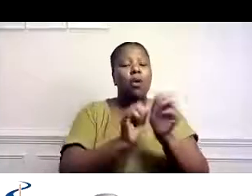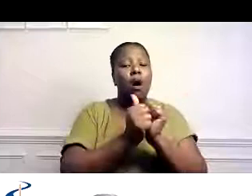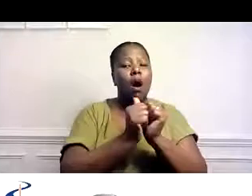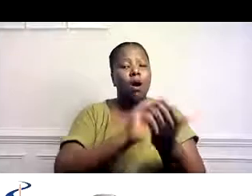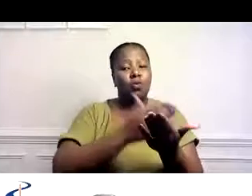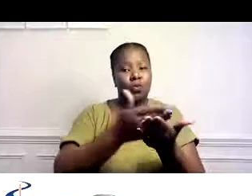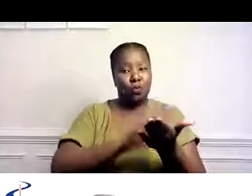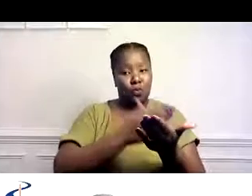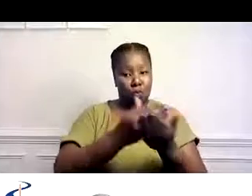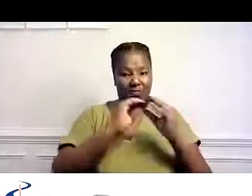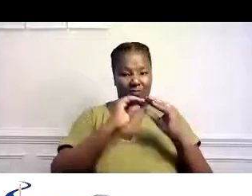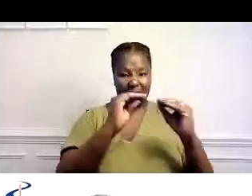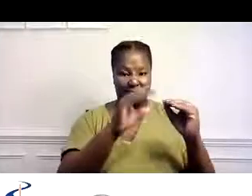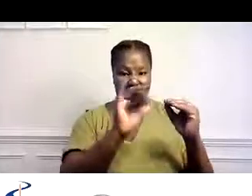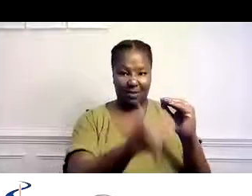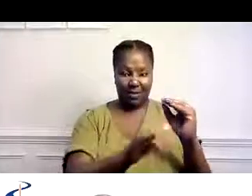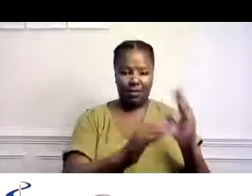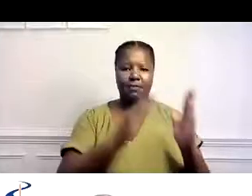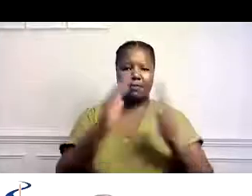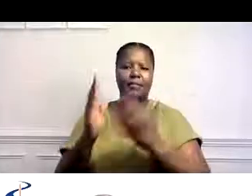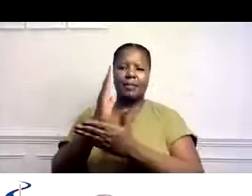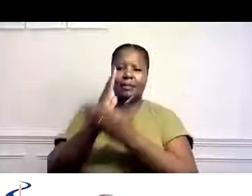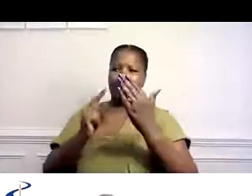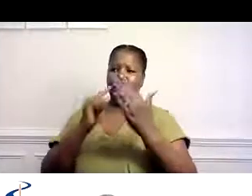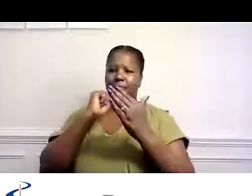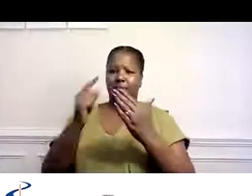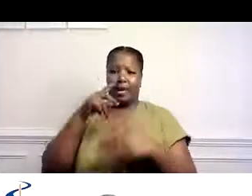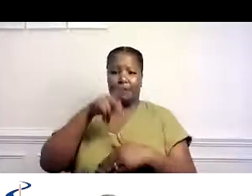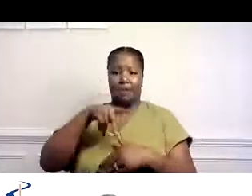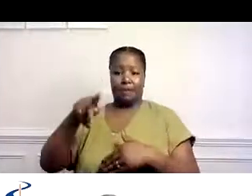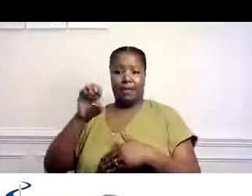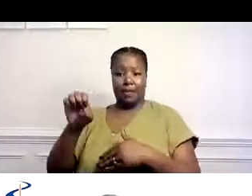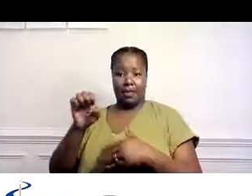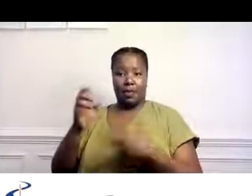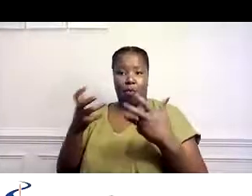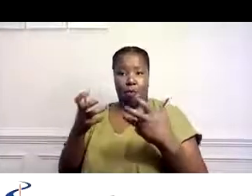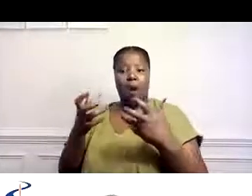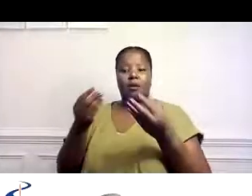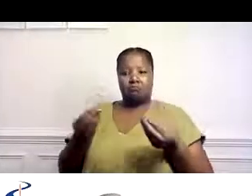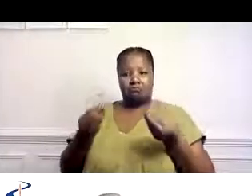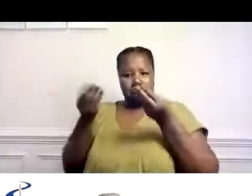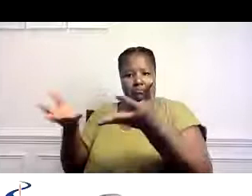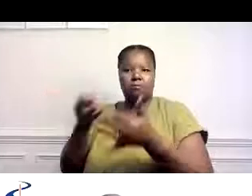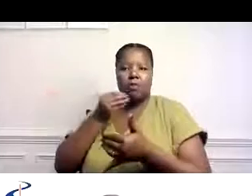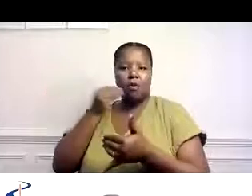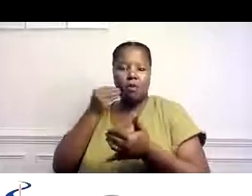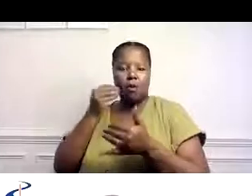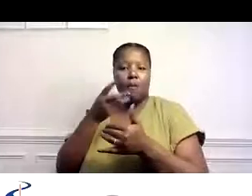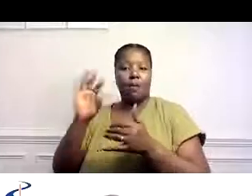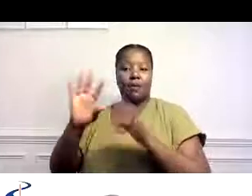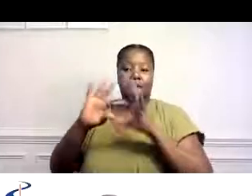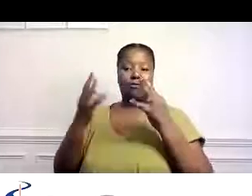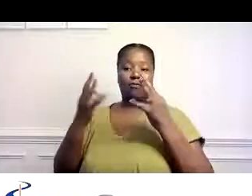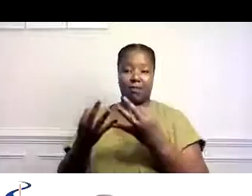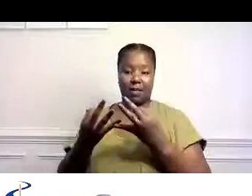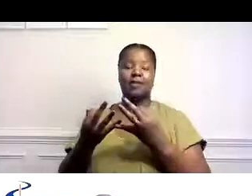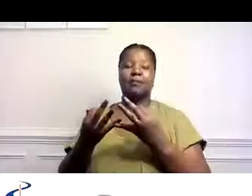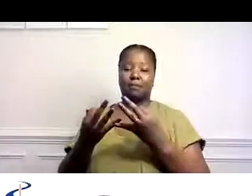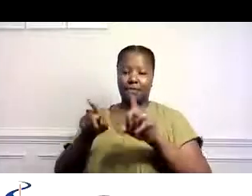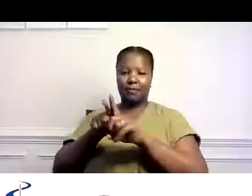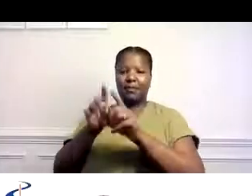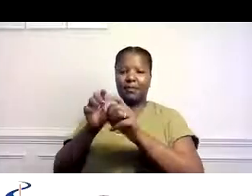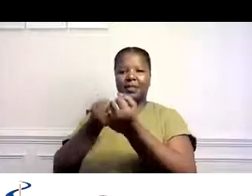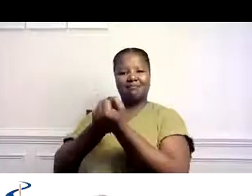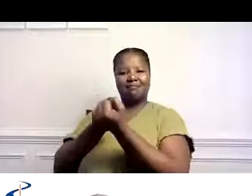cocinar. Y una demostración. Algunos artículos tal vez tengan que ser entregados físicamente como PPE para